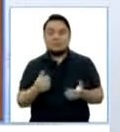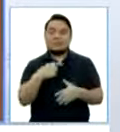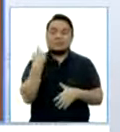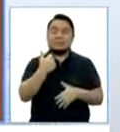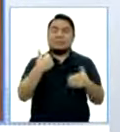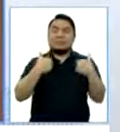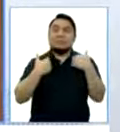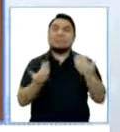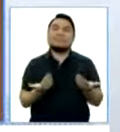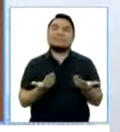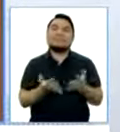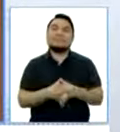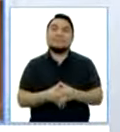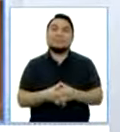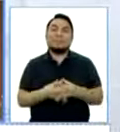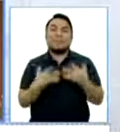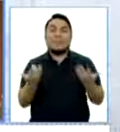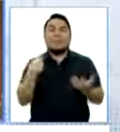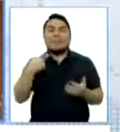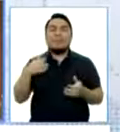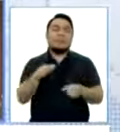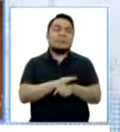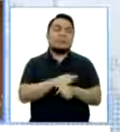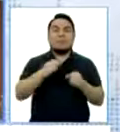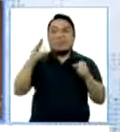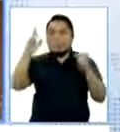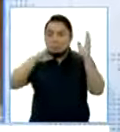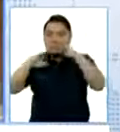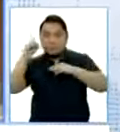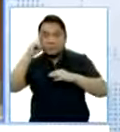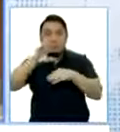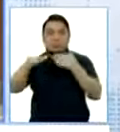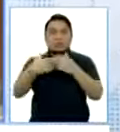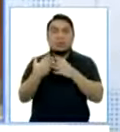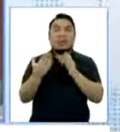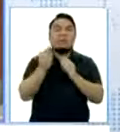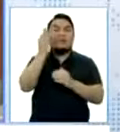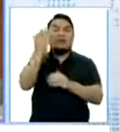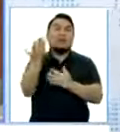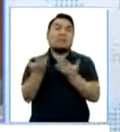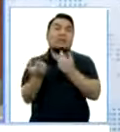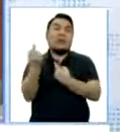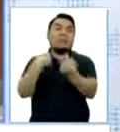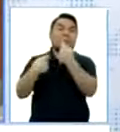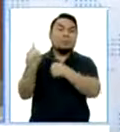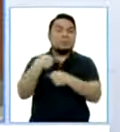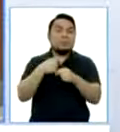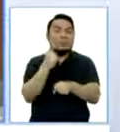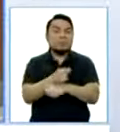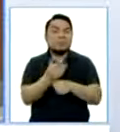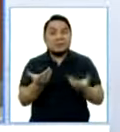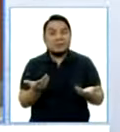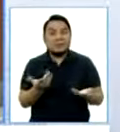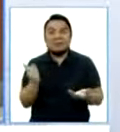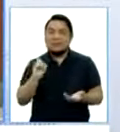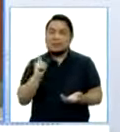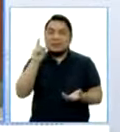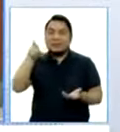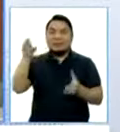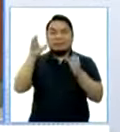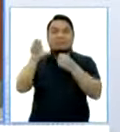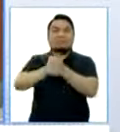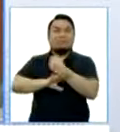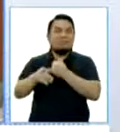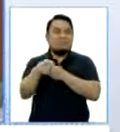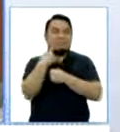tener que estar ocupados y preocupados por todas estas denuncias que se nos pueden presentar. Más aún, ustedes no tienen una labor